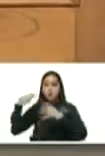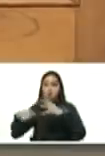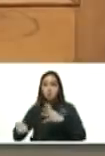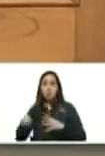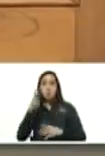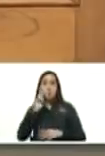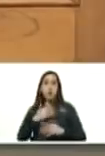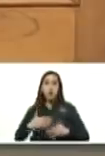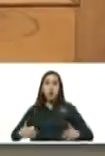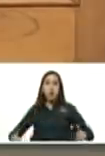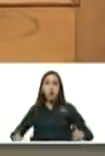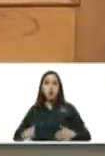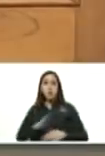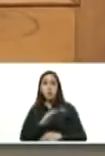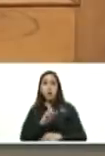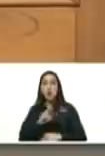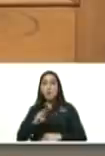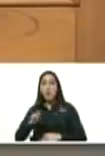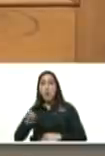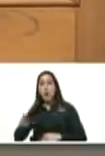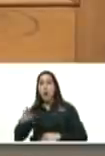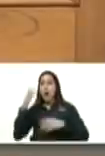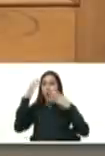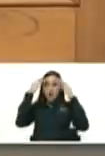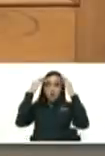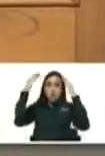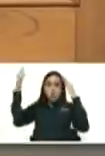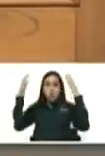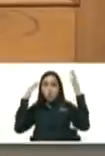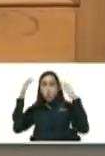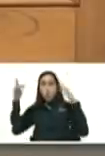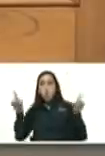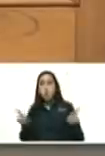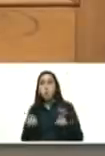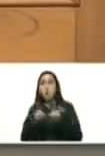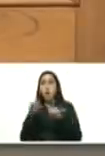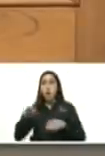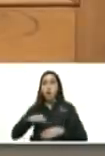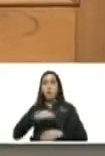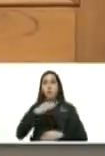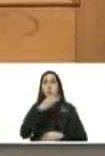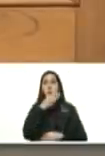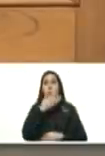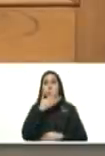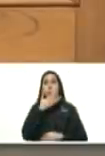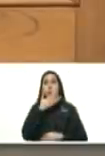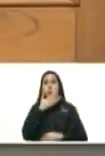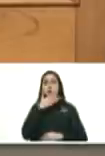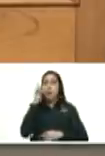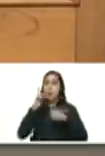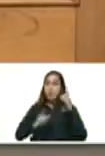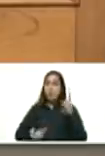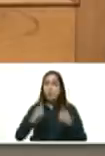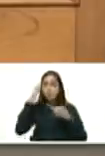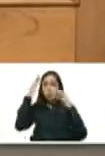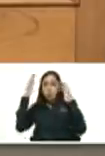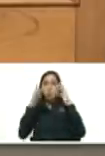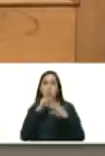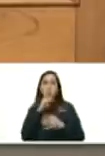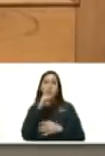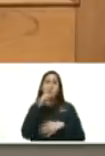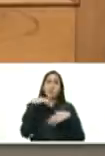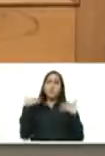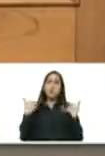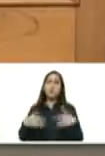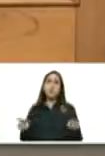algo debe ser esos sueños tan bonitos que me dejaron así un espíritu bonito también a veces uno sueña cosas feas y queda con un